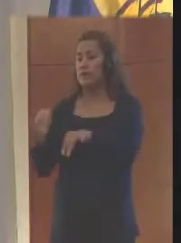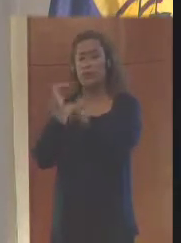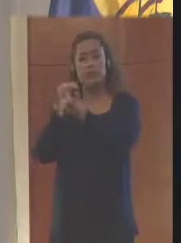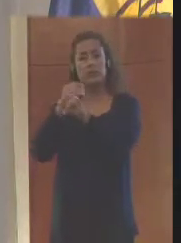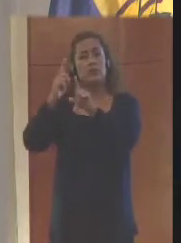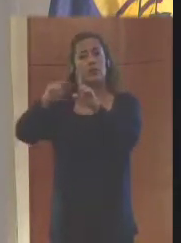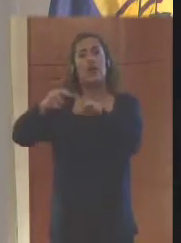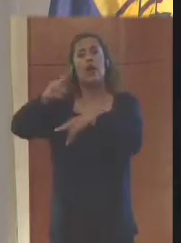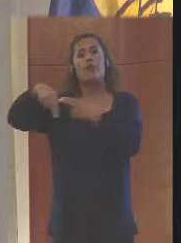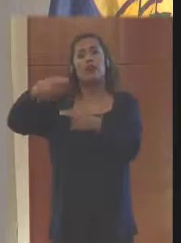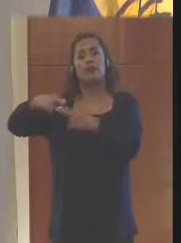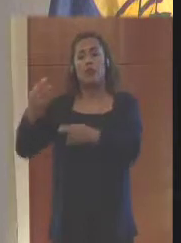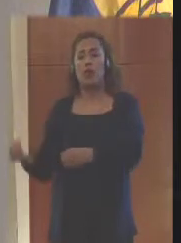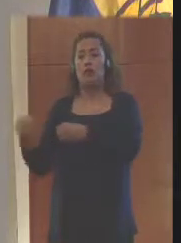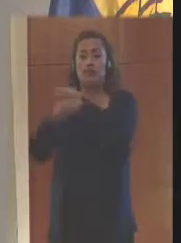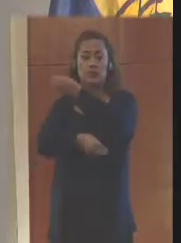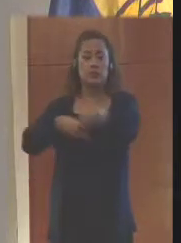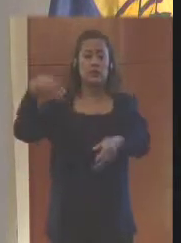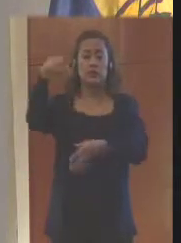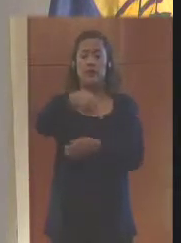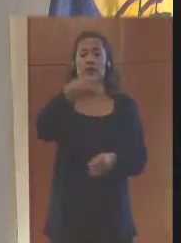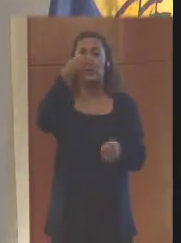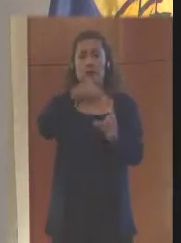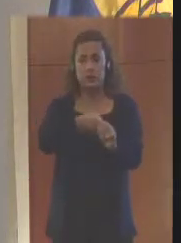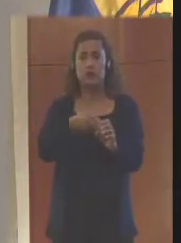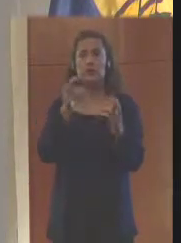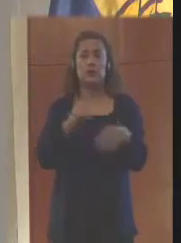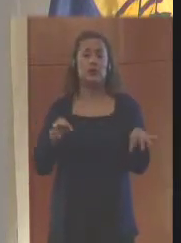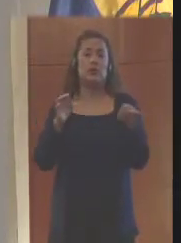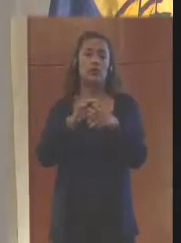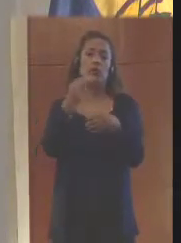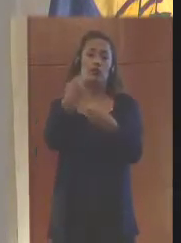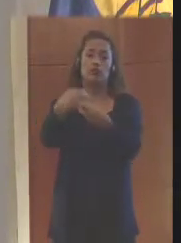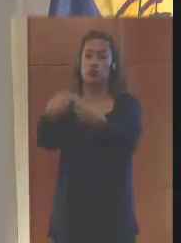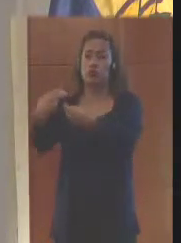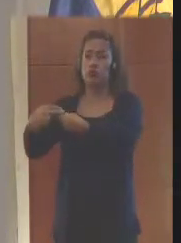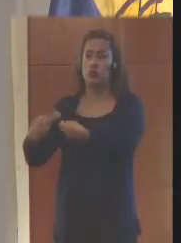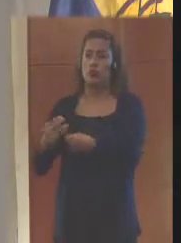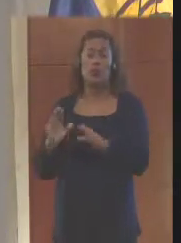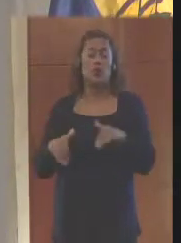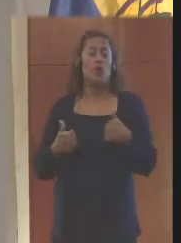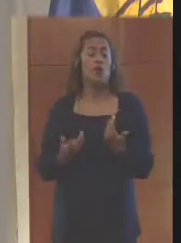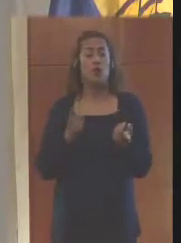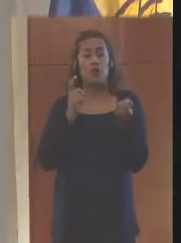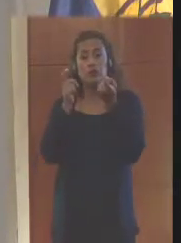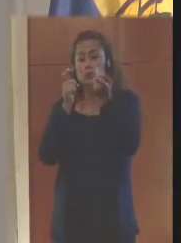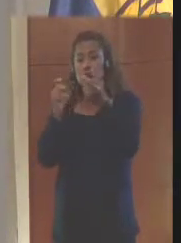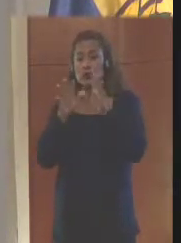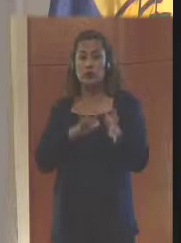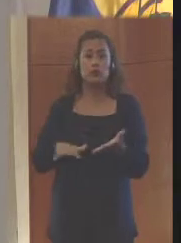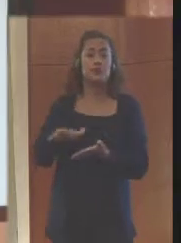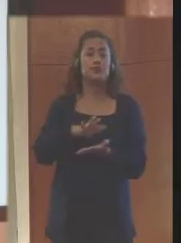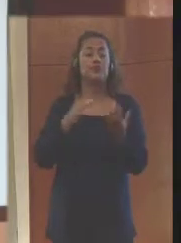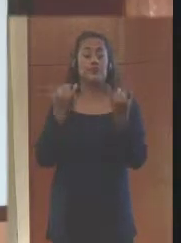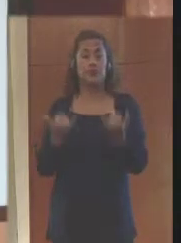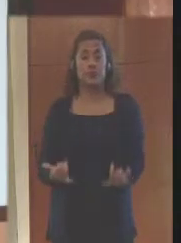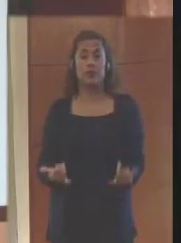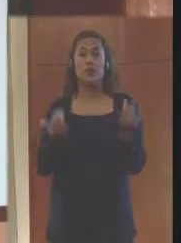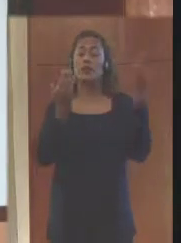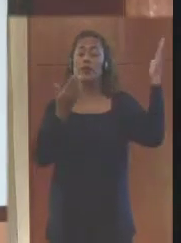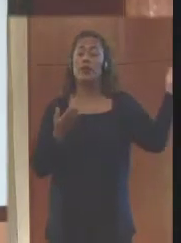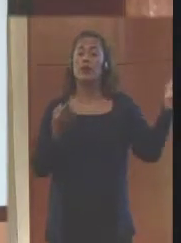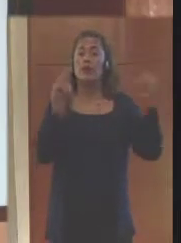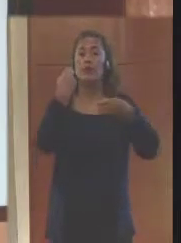nivel nacional cuya relación fundamental está con la reducción de riesgo de desastres. Aquí se resalta también la